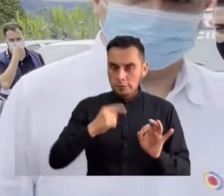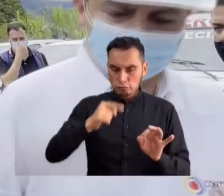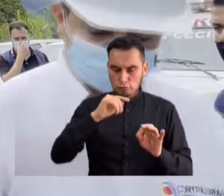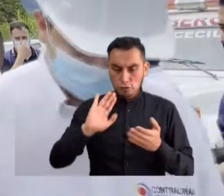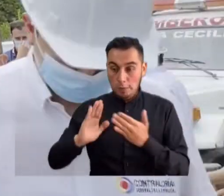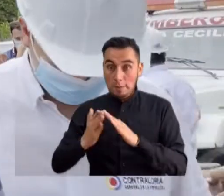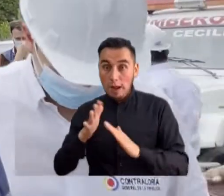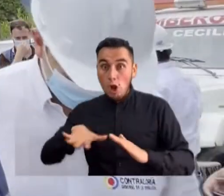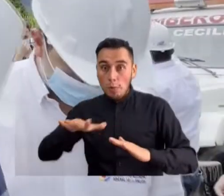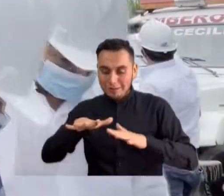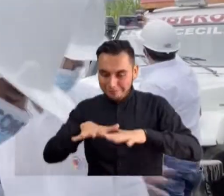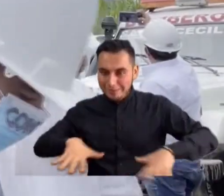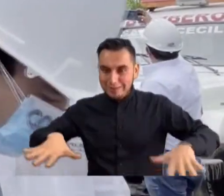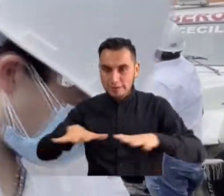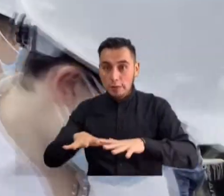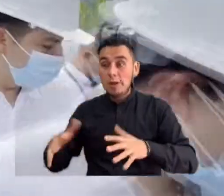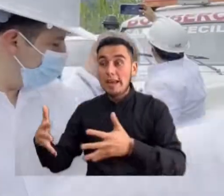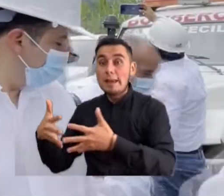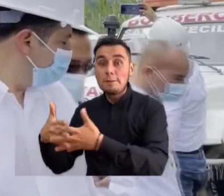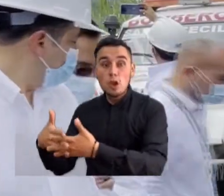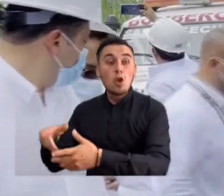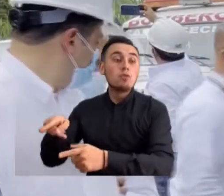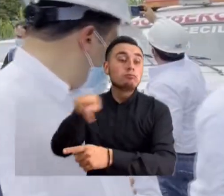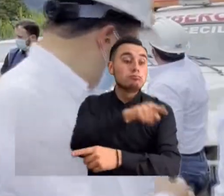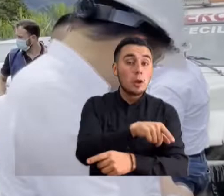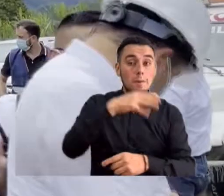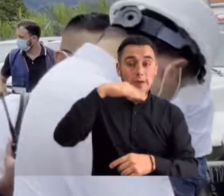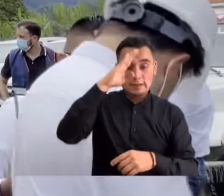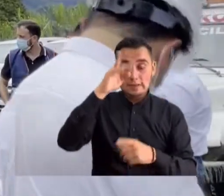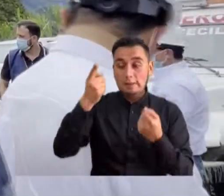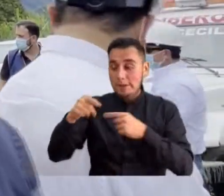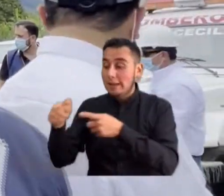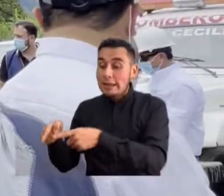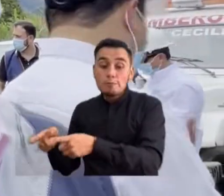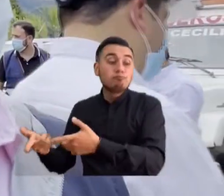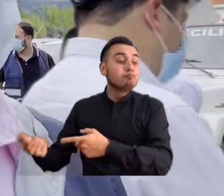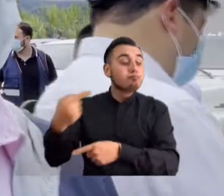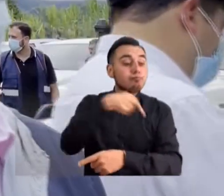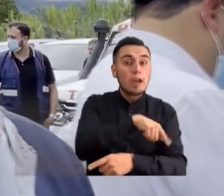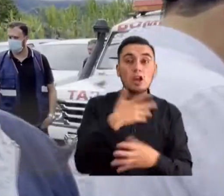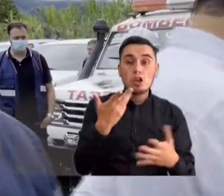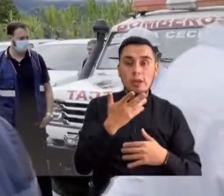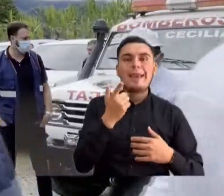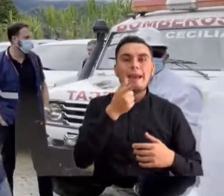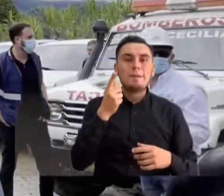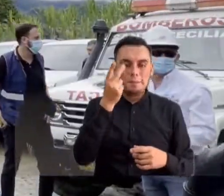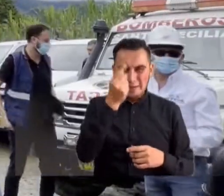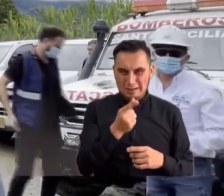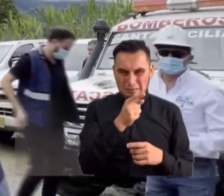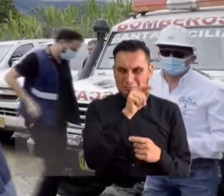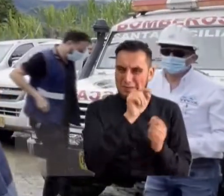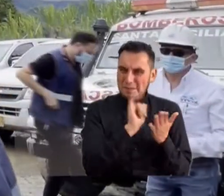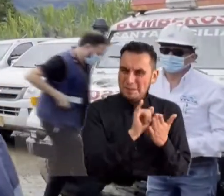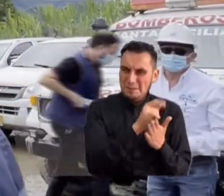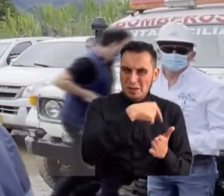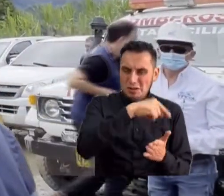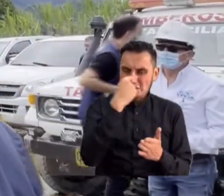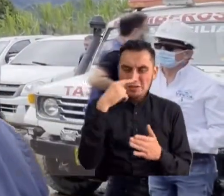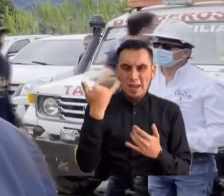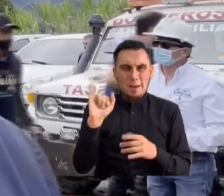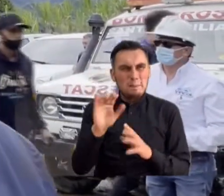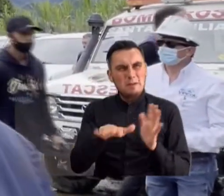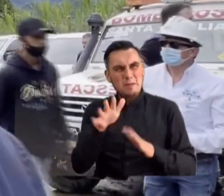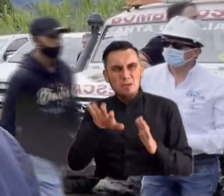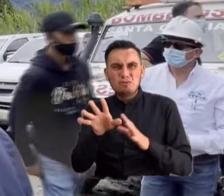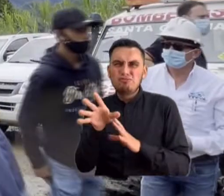nuestra población y es la conexión Quibdó-Medellín y Quibdó-Pereira. La verdad es que es un viejo anhelo que por más de